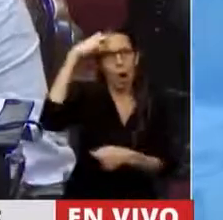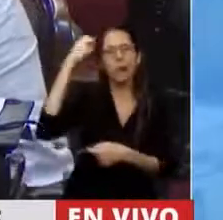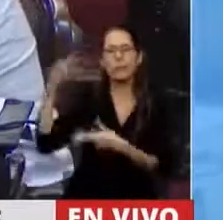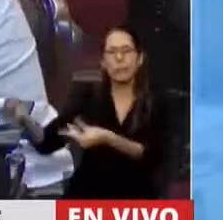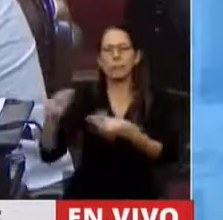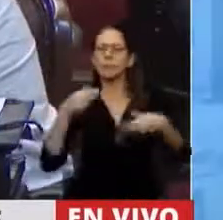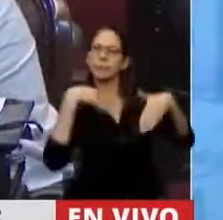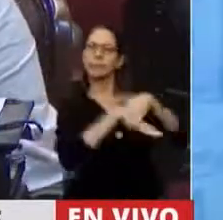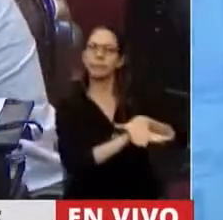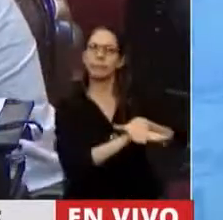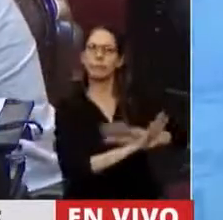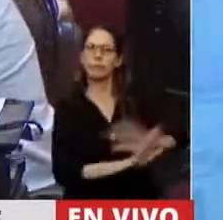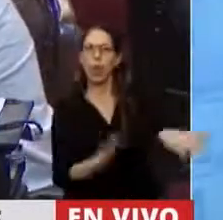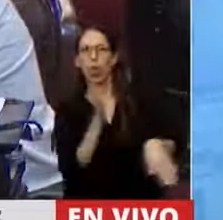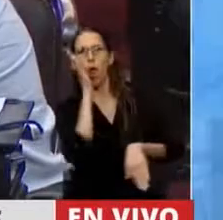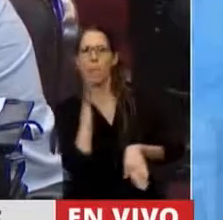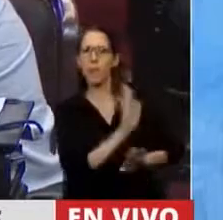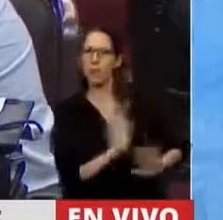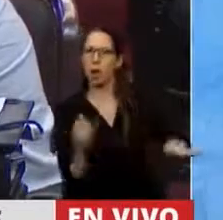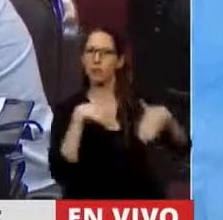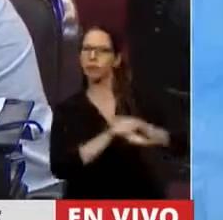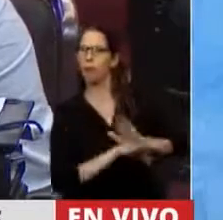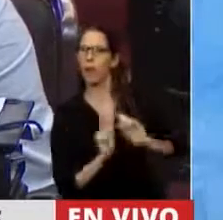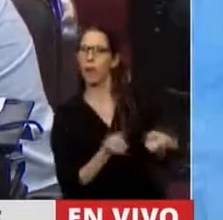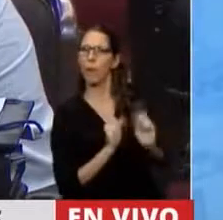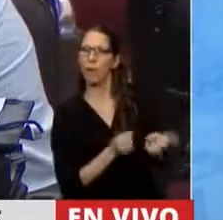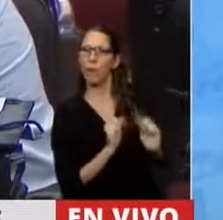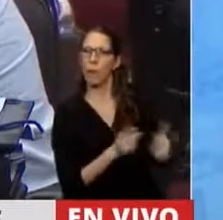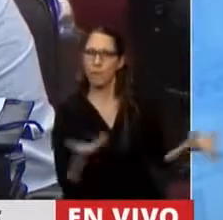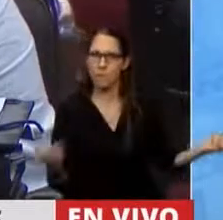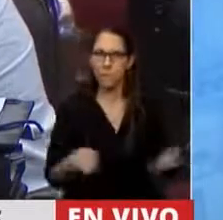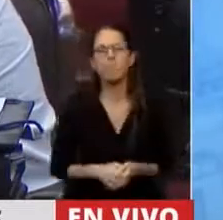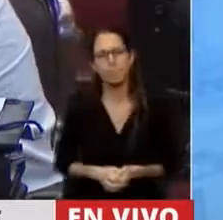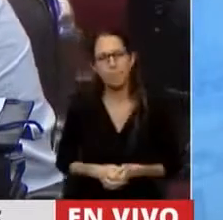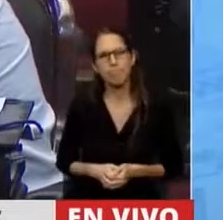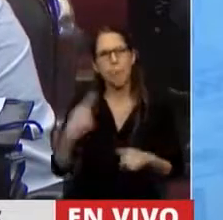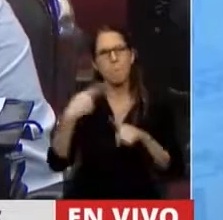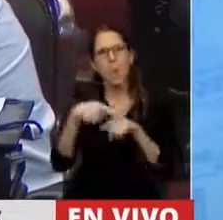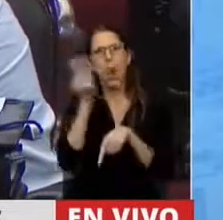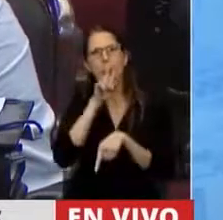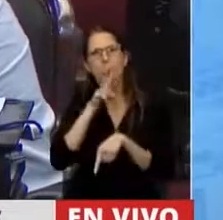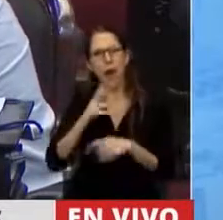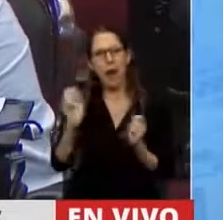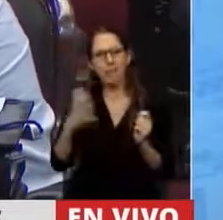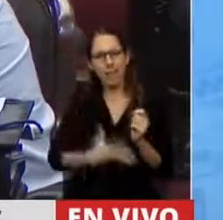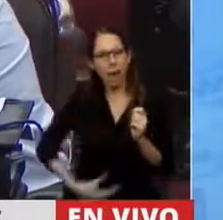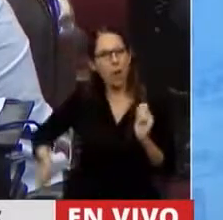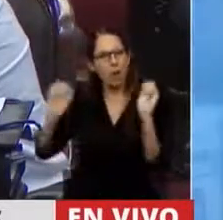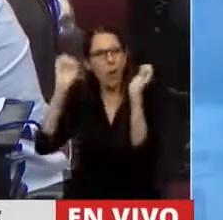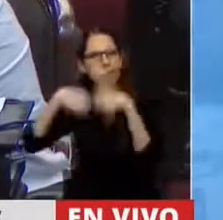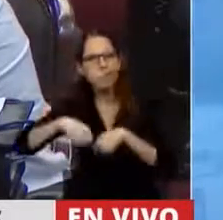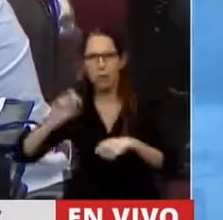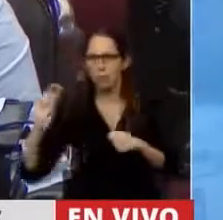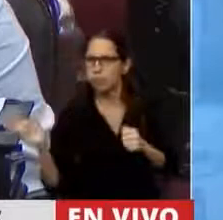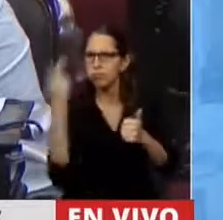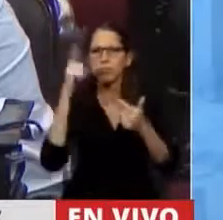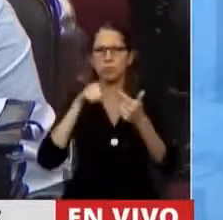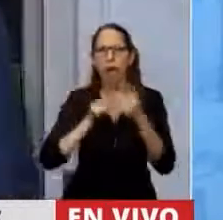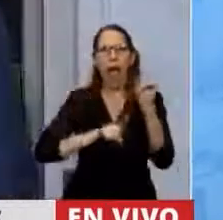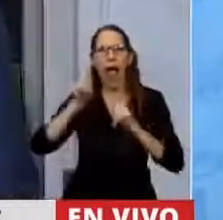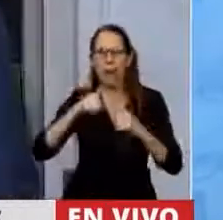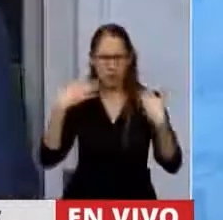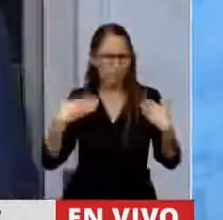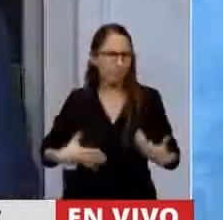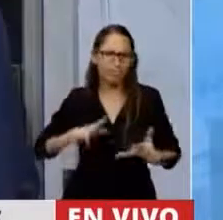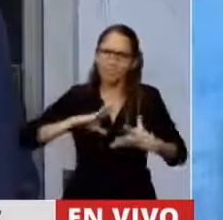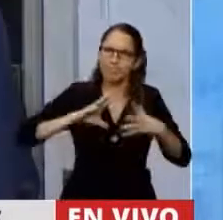dormir en un cajón. Por las mujeres que murieron por abortos clandestinos, por las que quedaron con secuelas en su